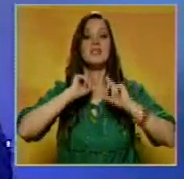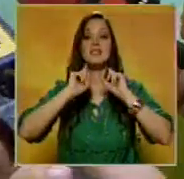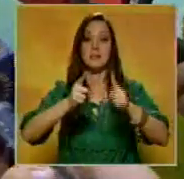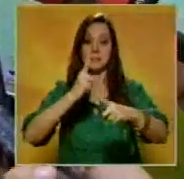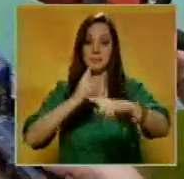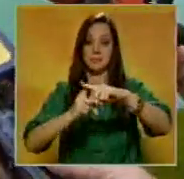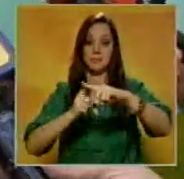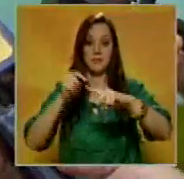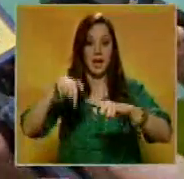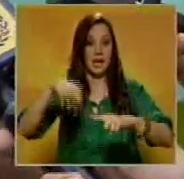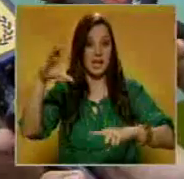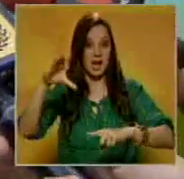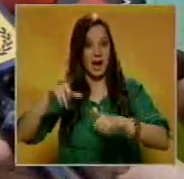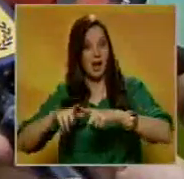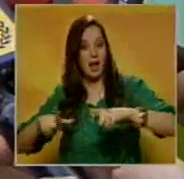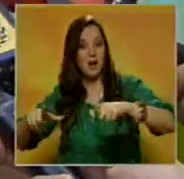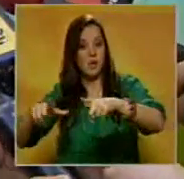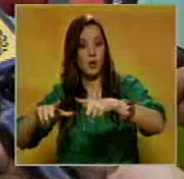Caracas.